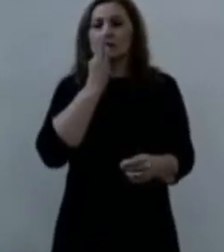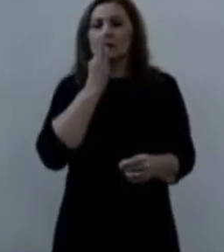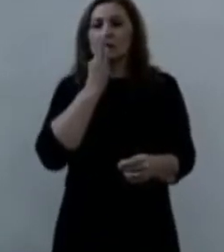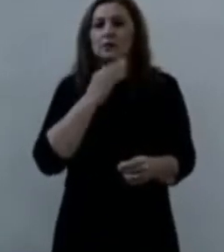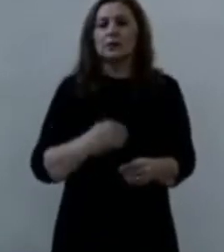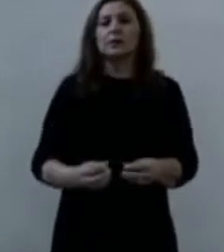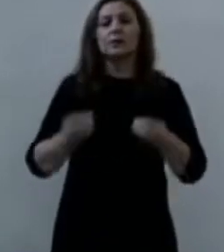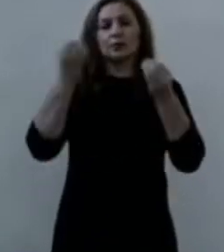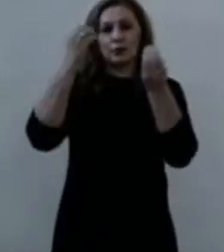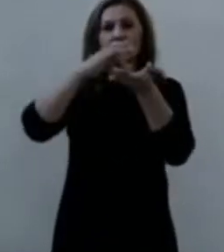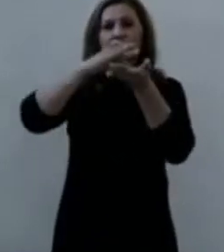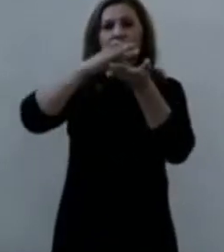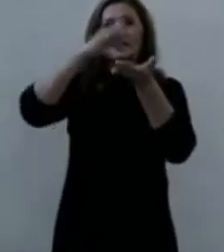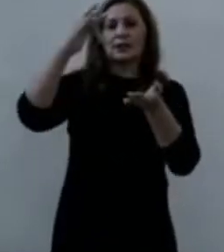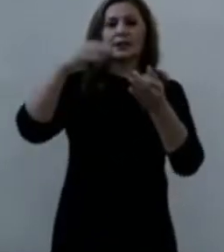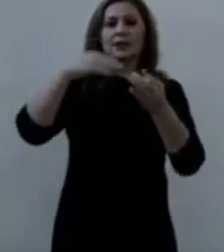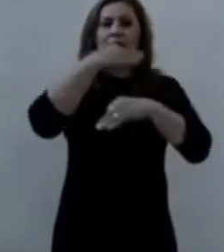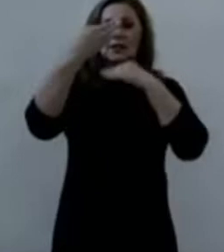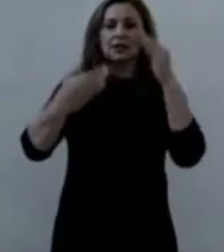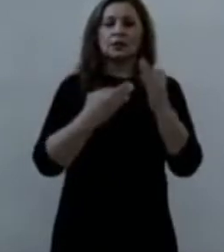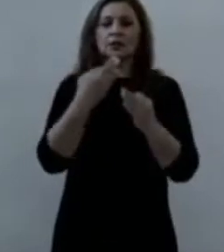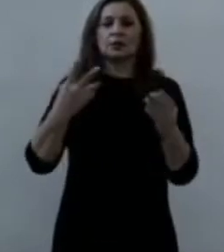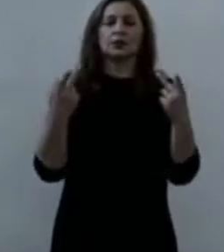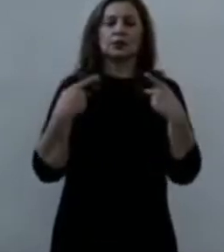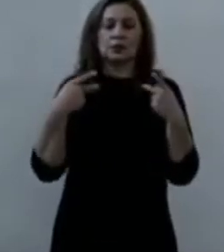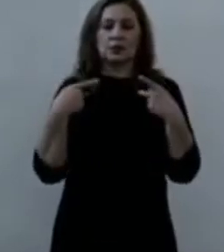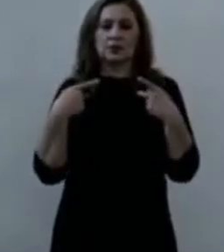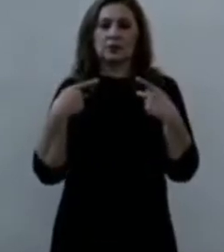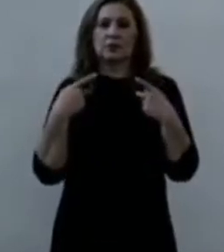agradecimiento y mi oración.